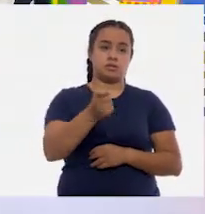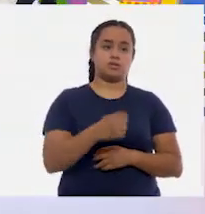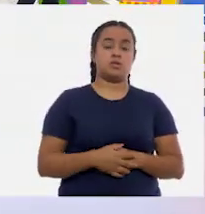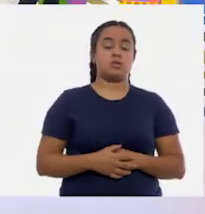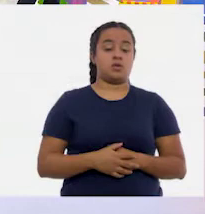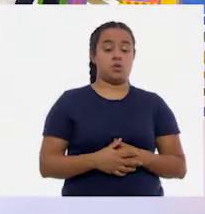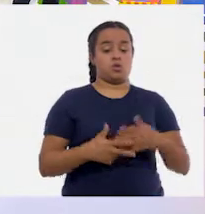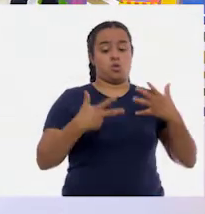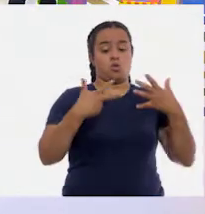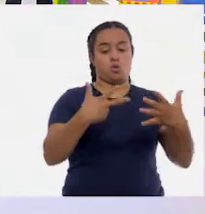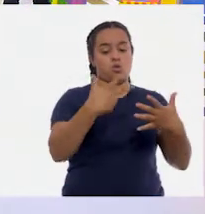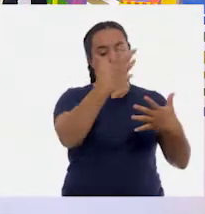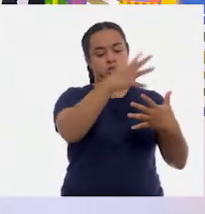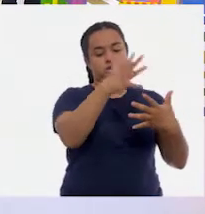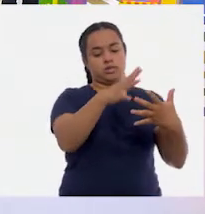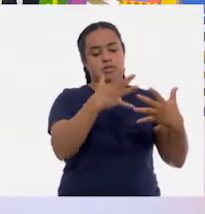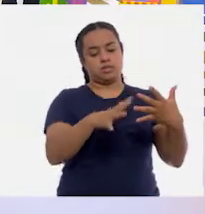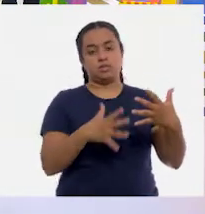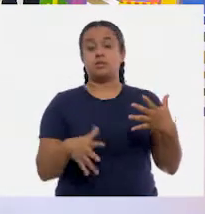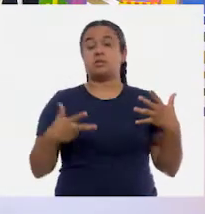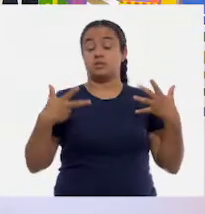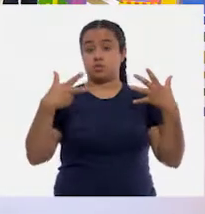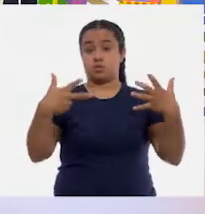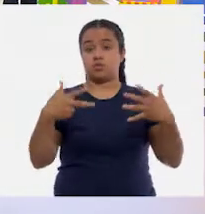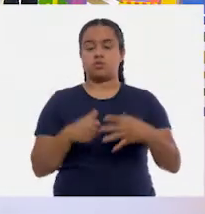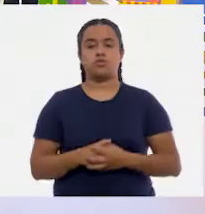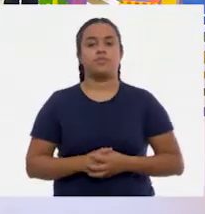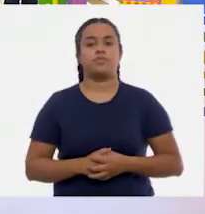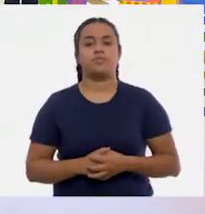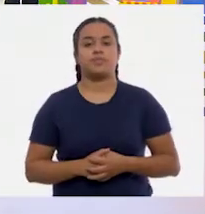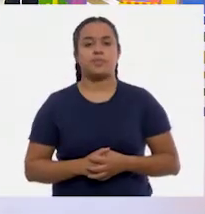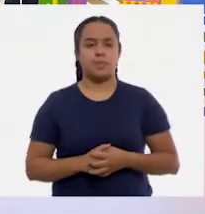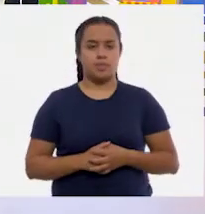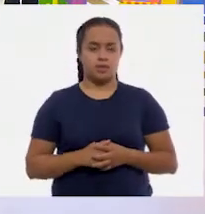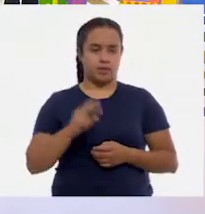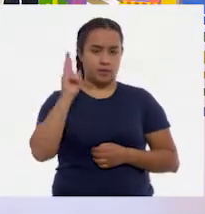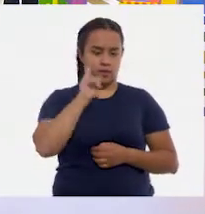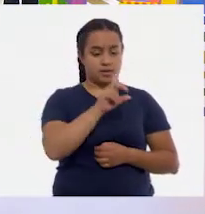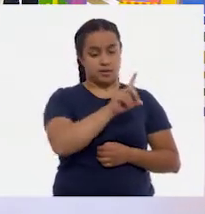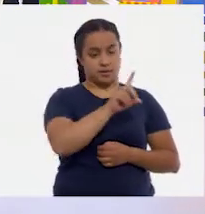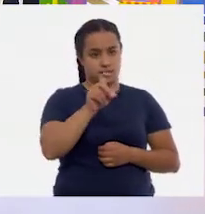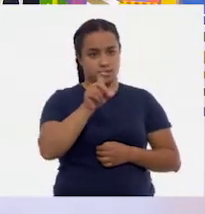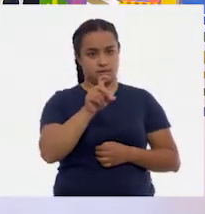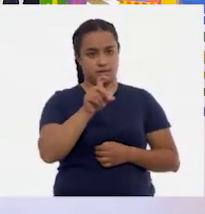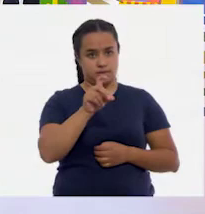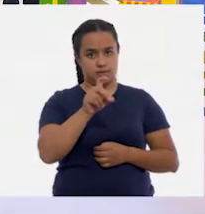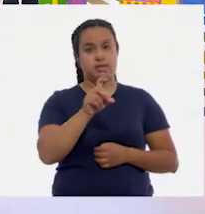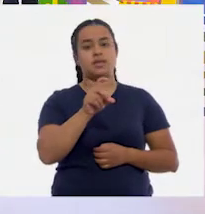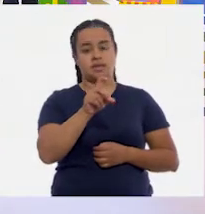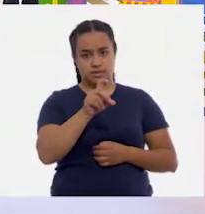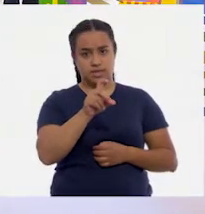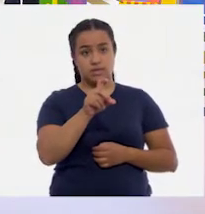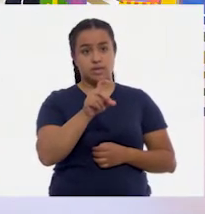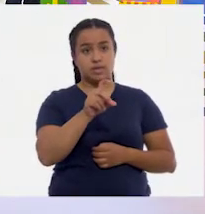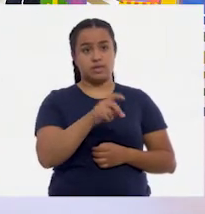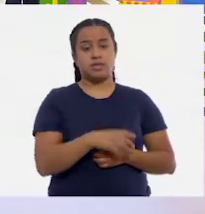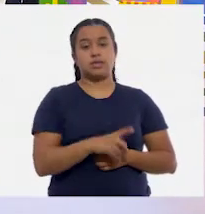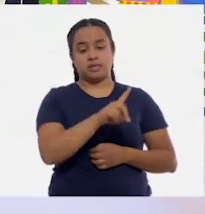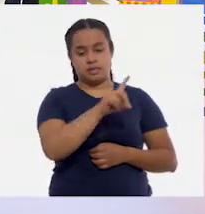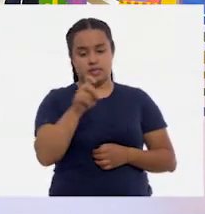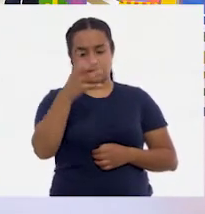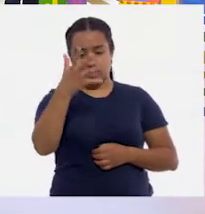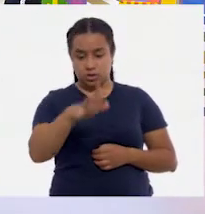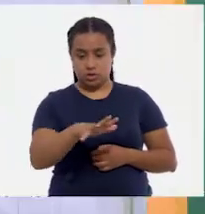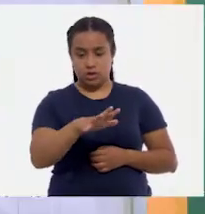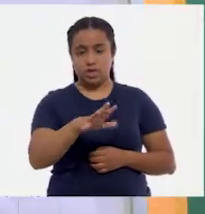decenas, ¿verdad? Así es. A ver, vamos a ver. Empezamos en el cien que ya tenemos y vamos contando.